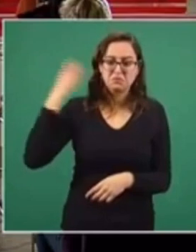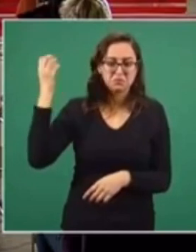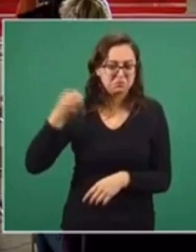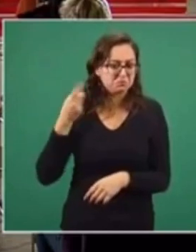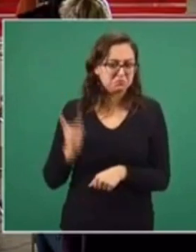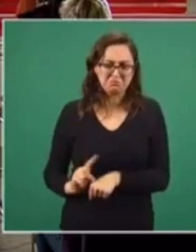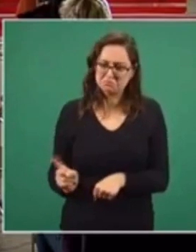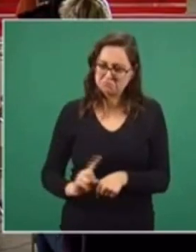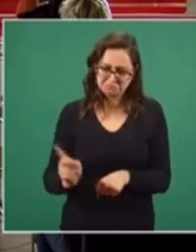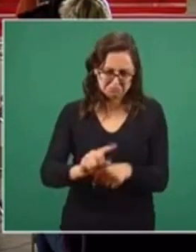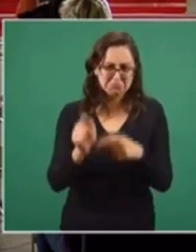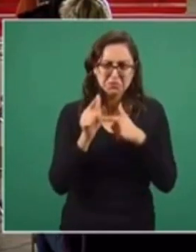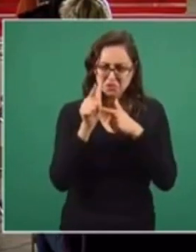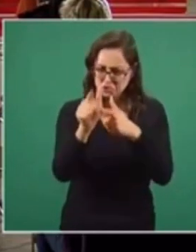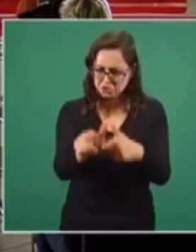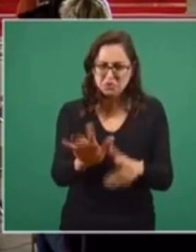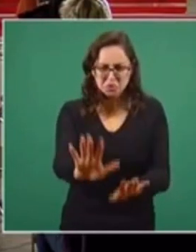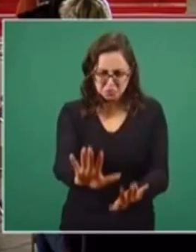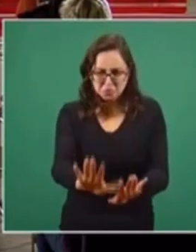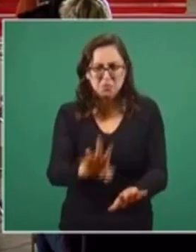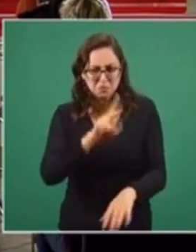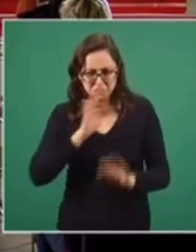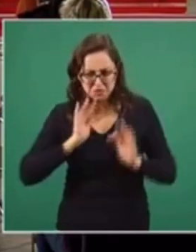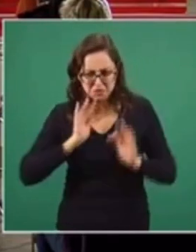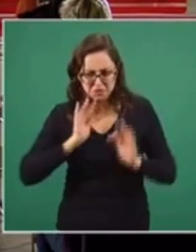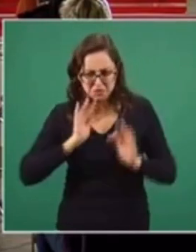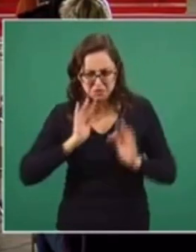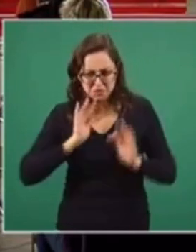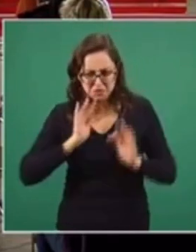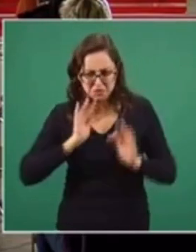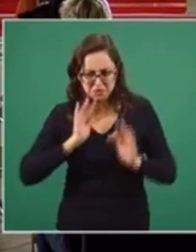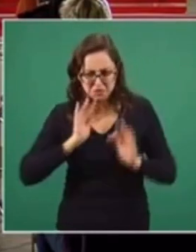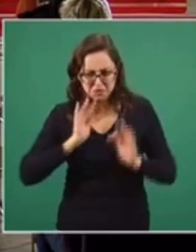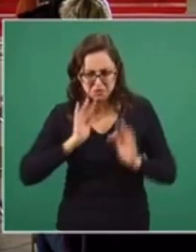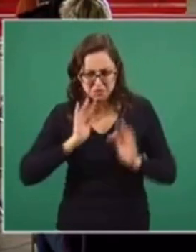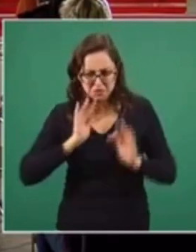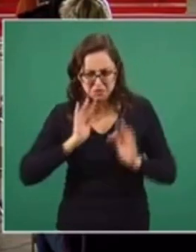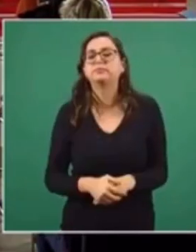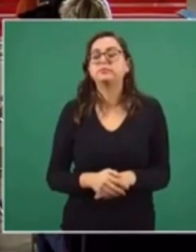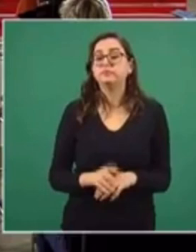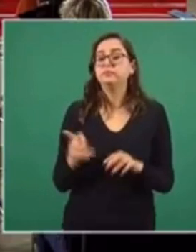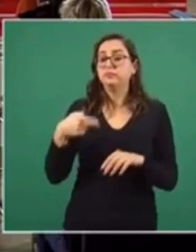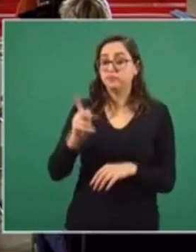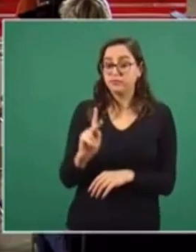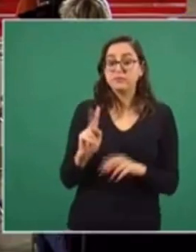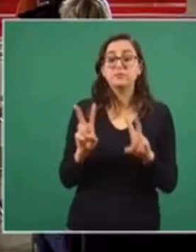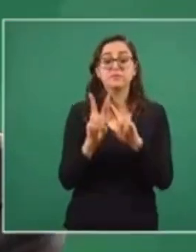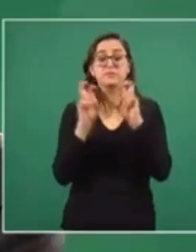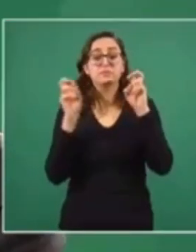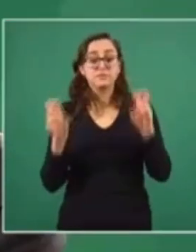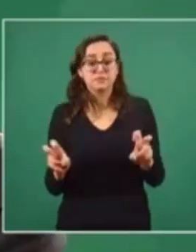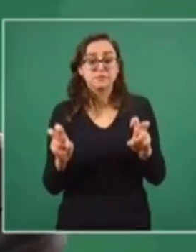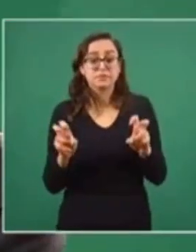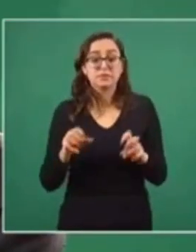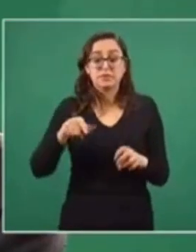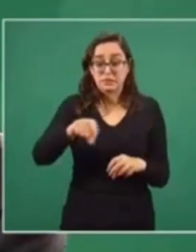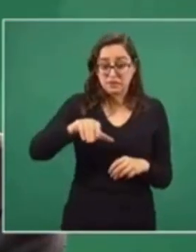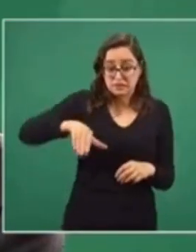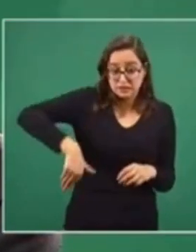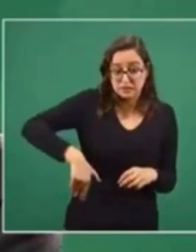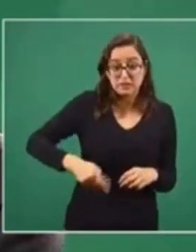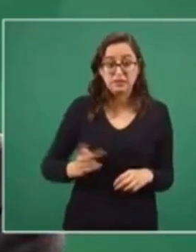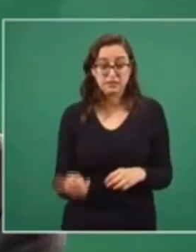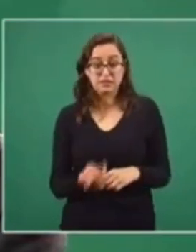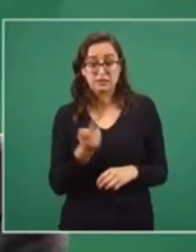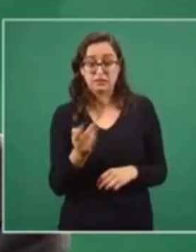como sea necesario, pero retomo el aspecto crucial de interés público que deriva o se motiva por la pregunta que me